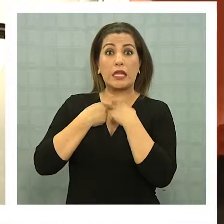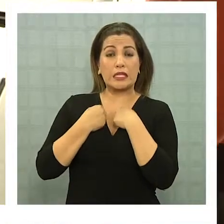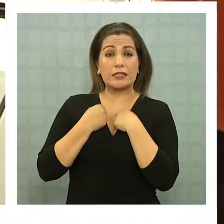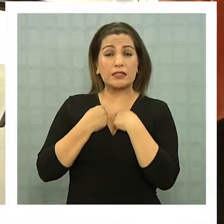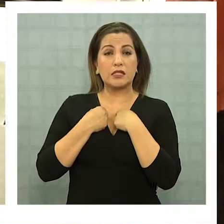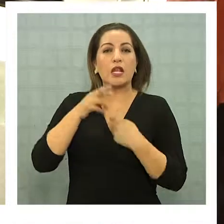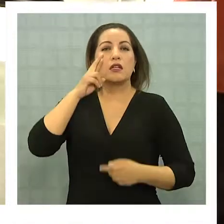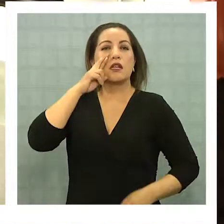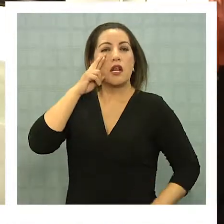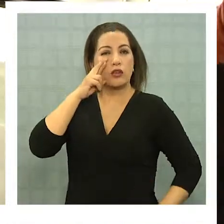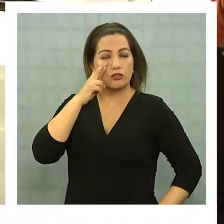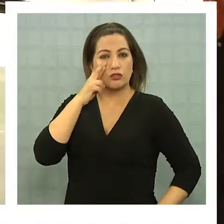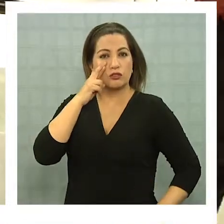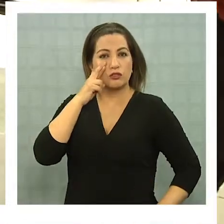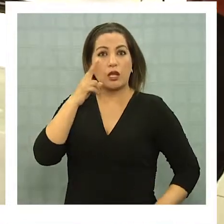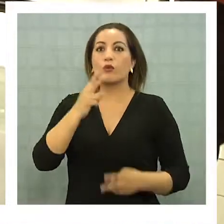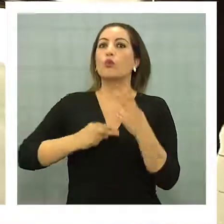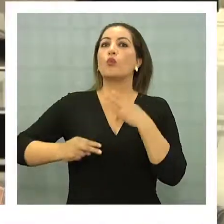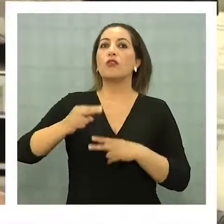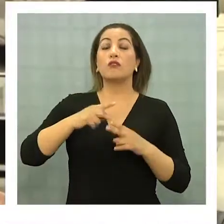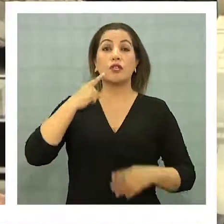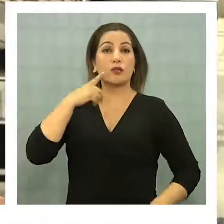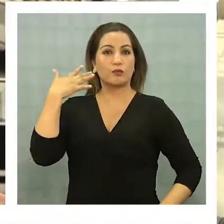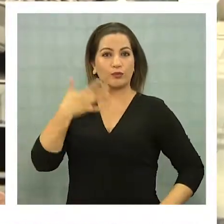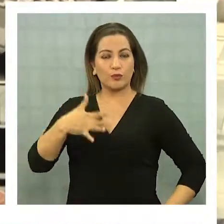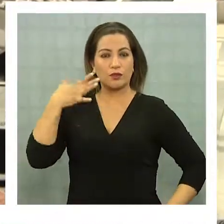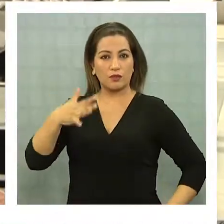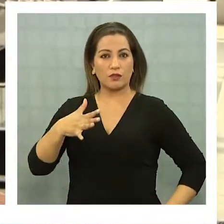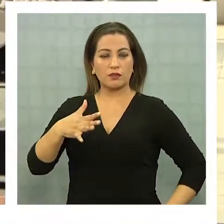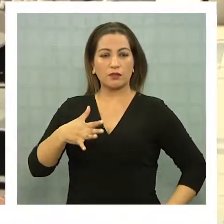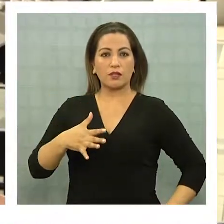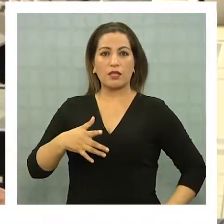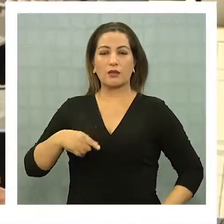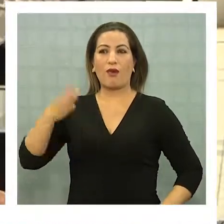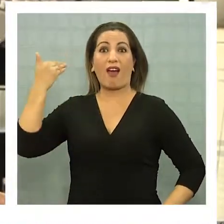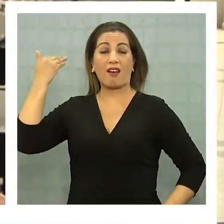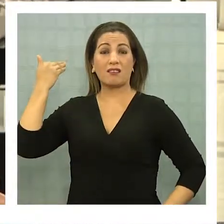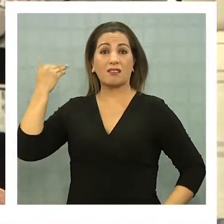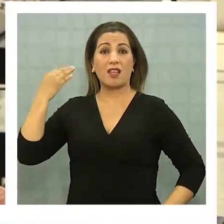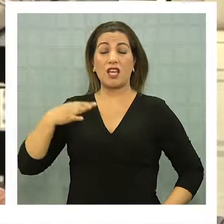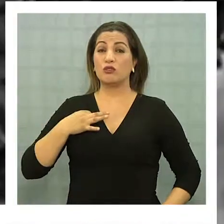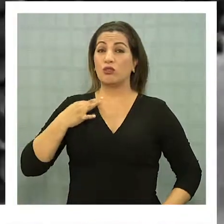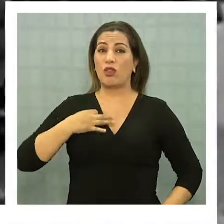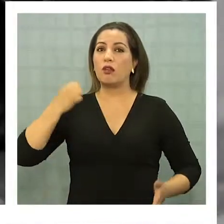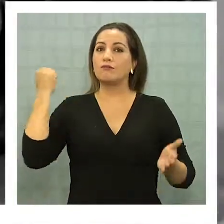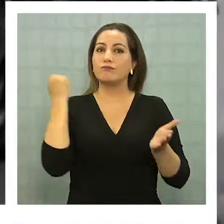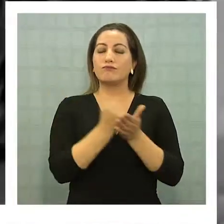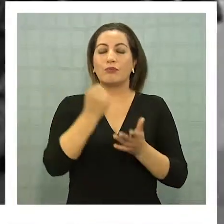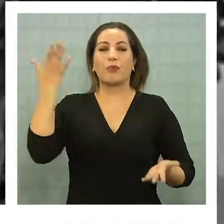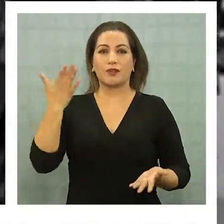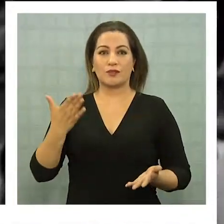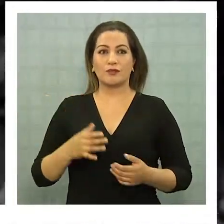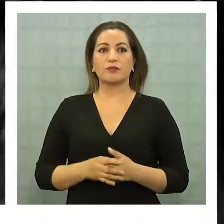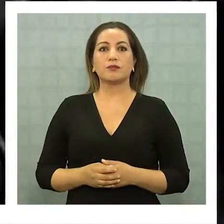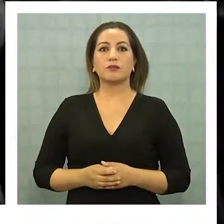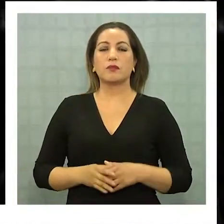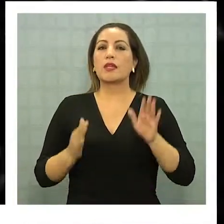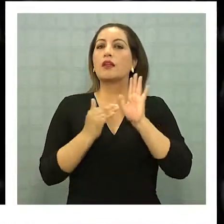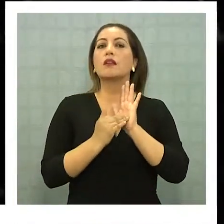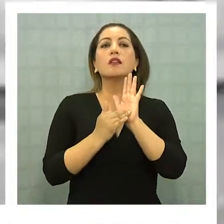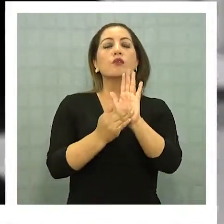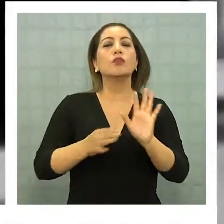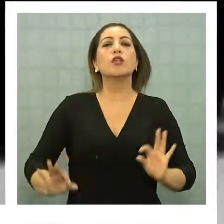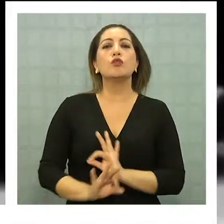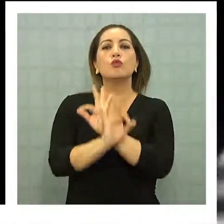en reconocer un hito relevante que de alguna manera marcó a la ciudadanía a nivel nacional. La exposición